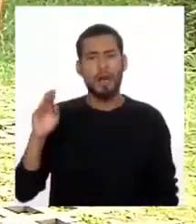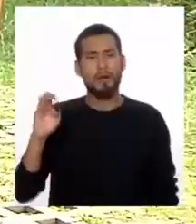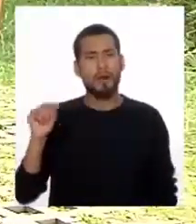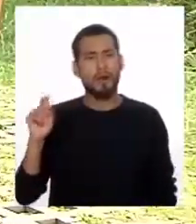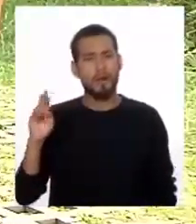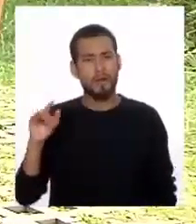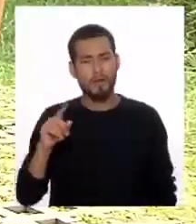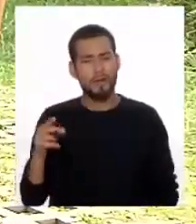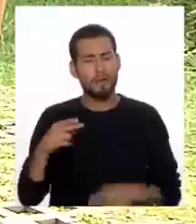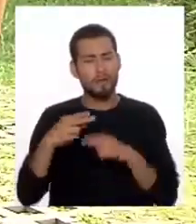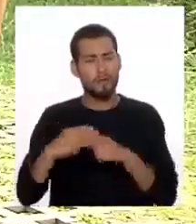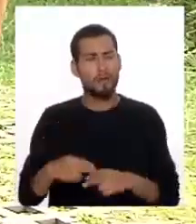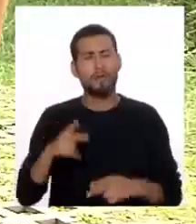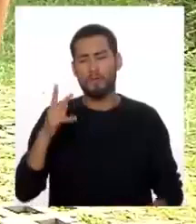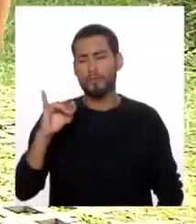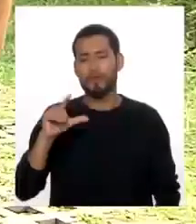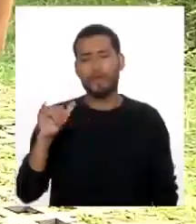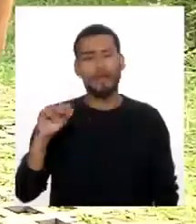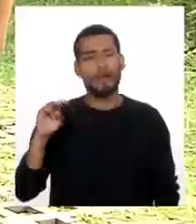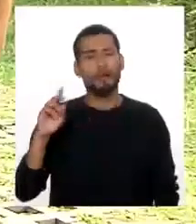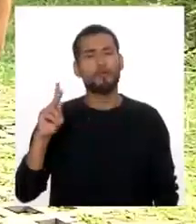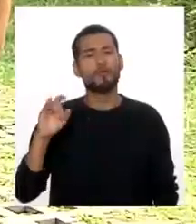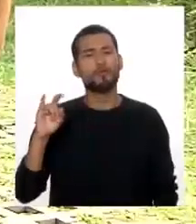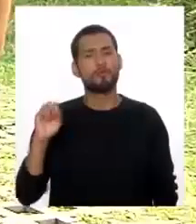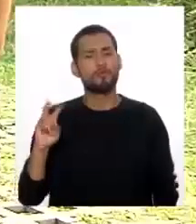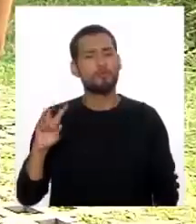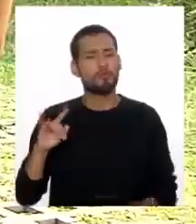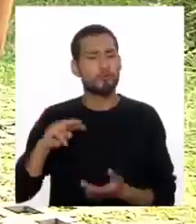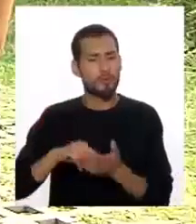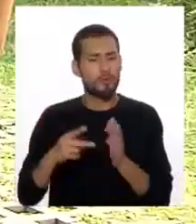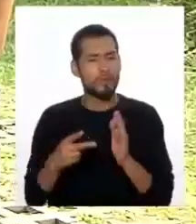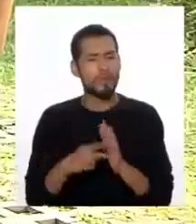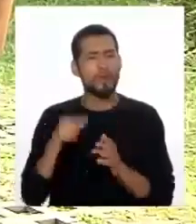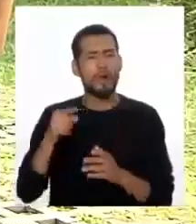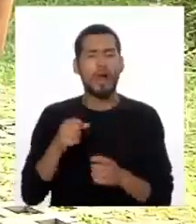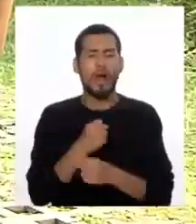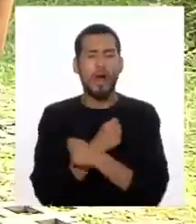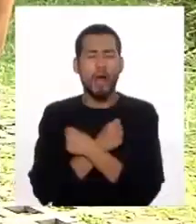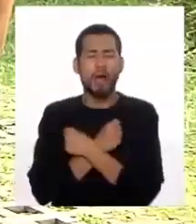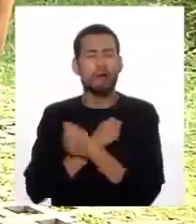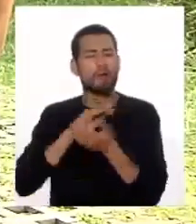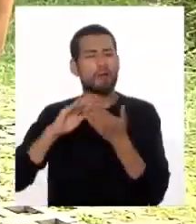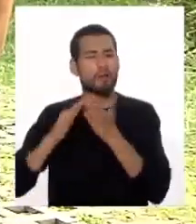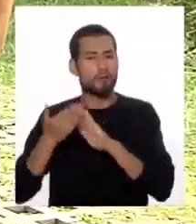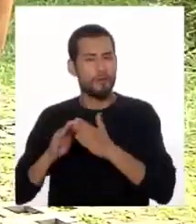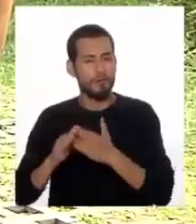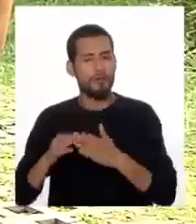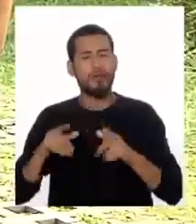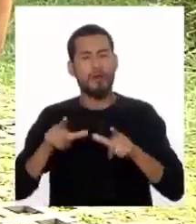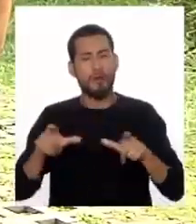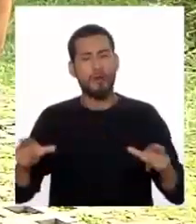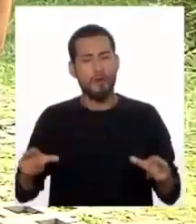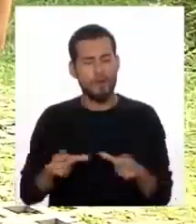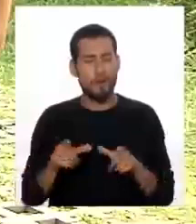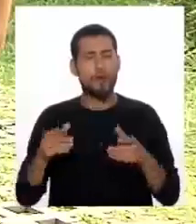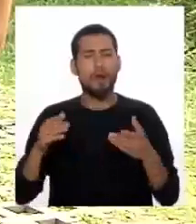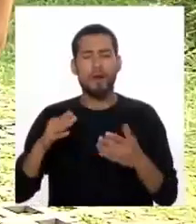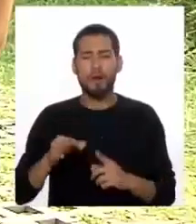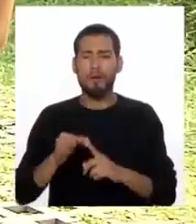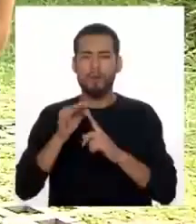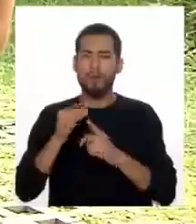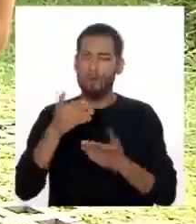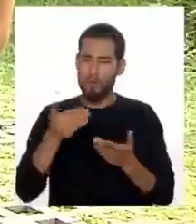Cuyana Cusum, un vocablo quechua que significa amar en comunidad. Un centro especializado y